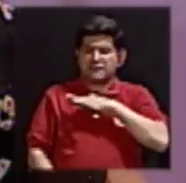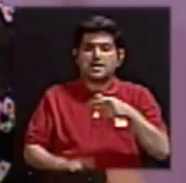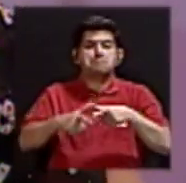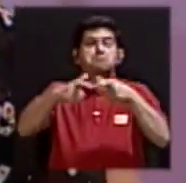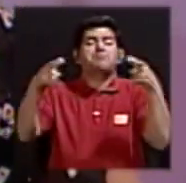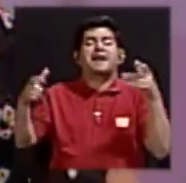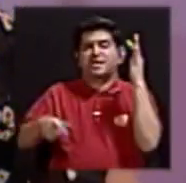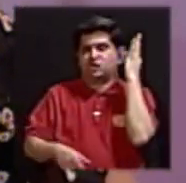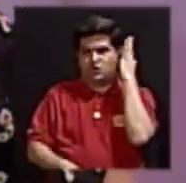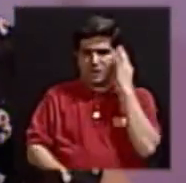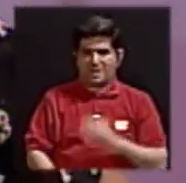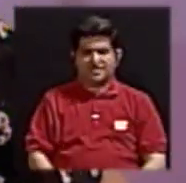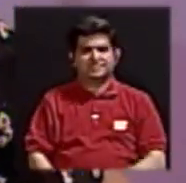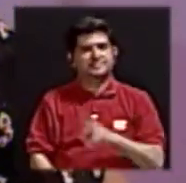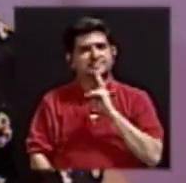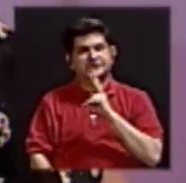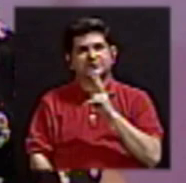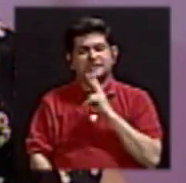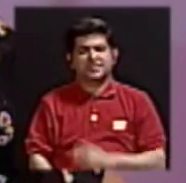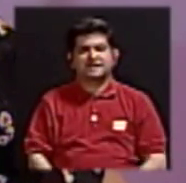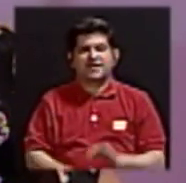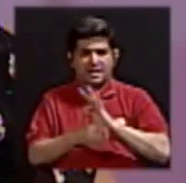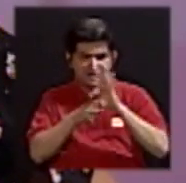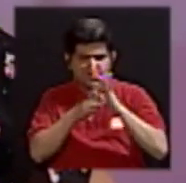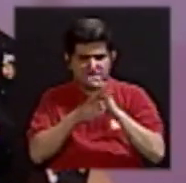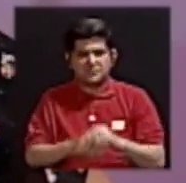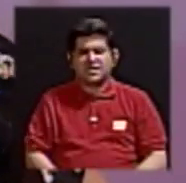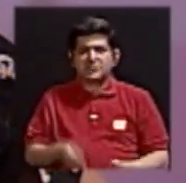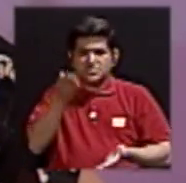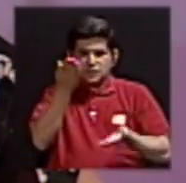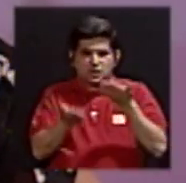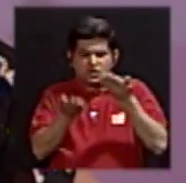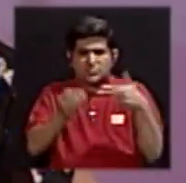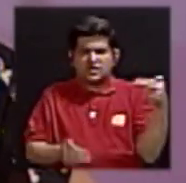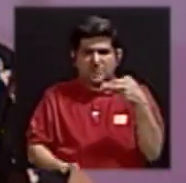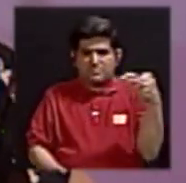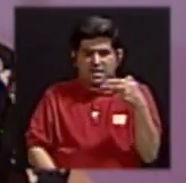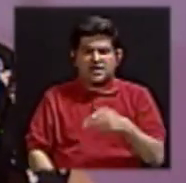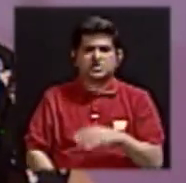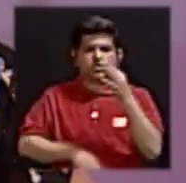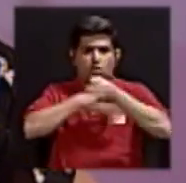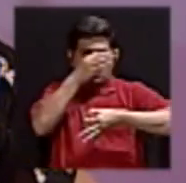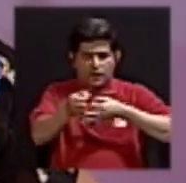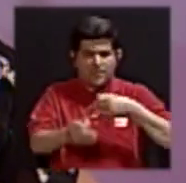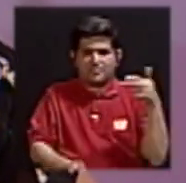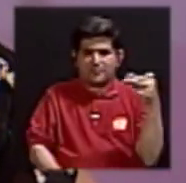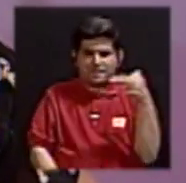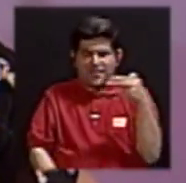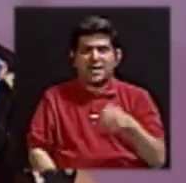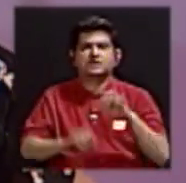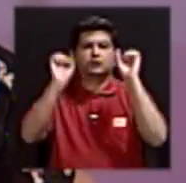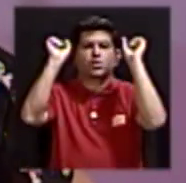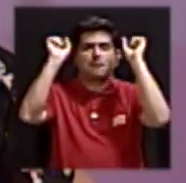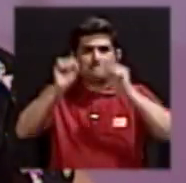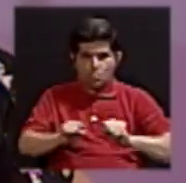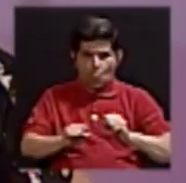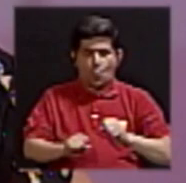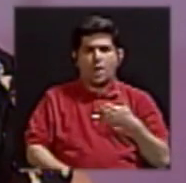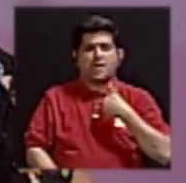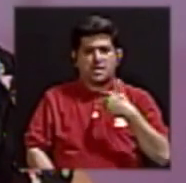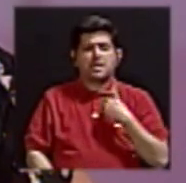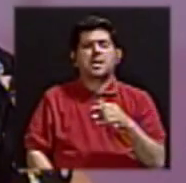mayoría de las mujeres. En realidad un tratamiento de balance hormonal o un tratamiento de reemplazo hormonal puede traer